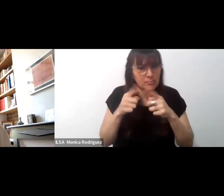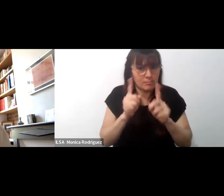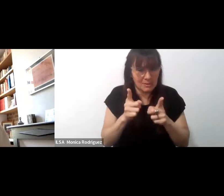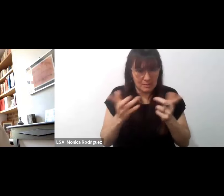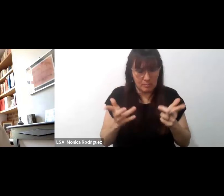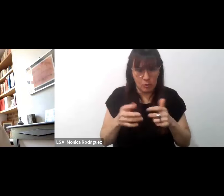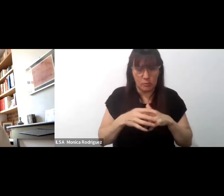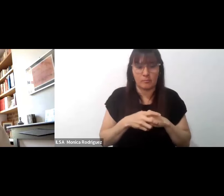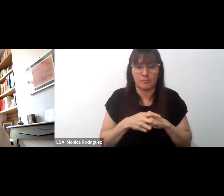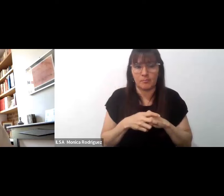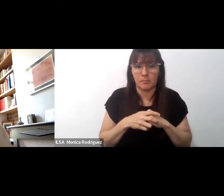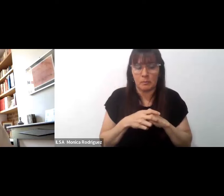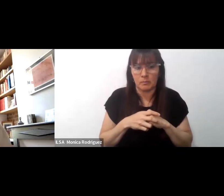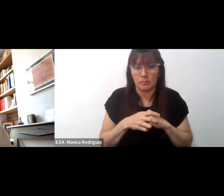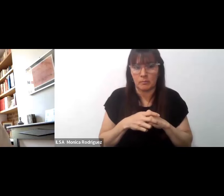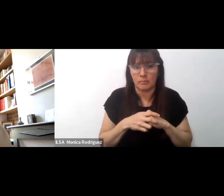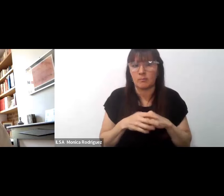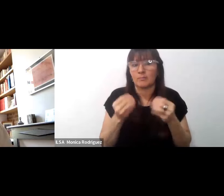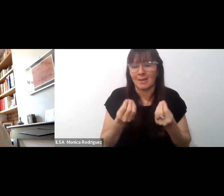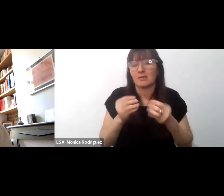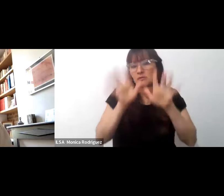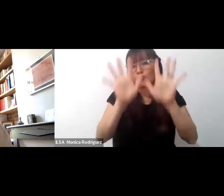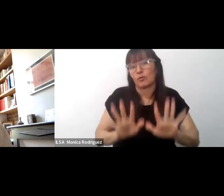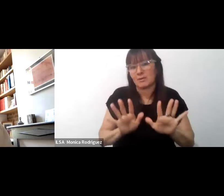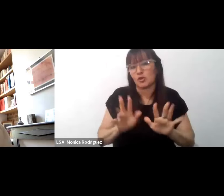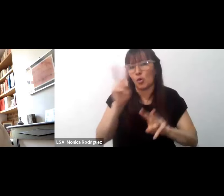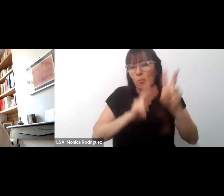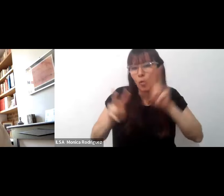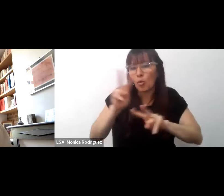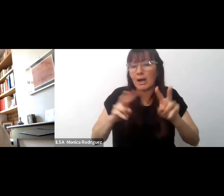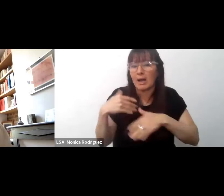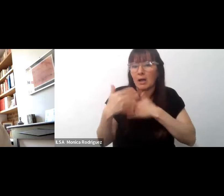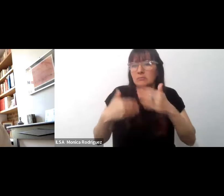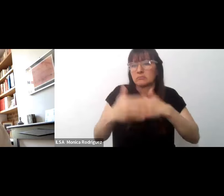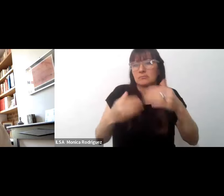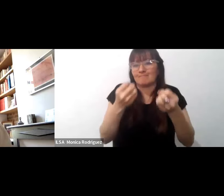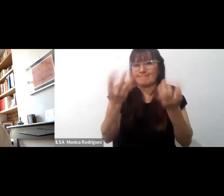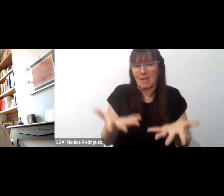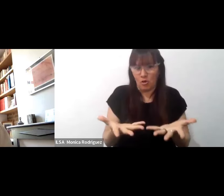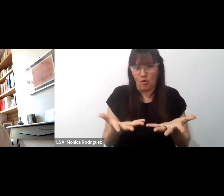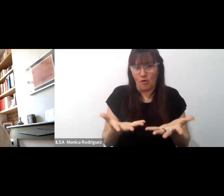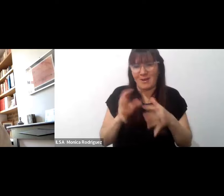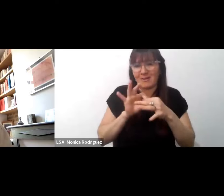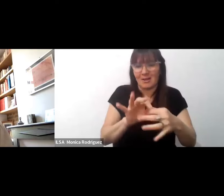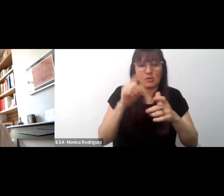es decir, mejorar la formación de los aprendizajes de nuestros